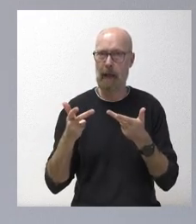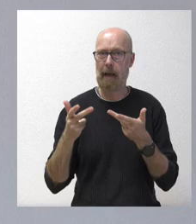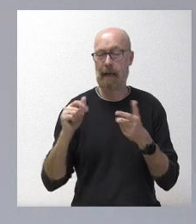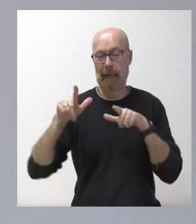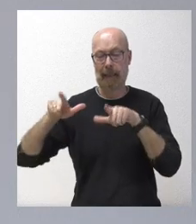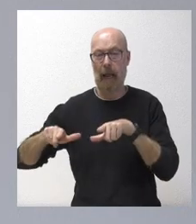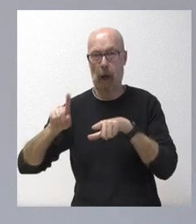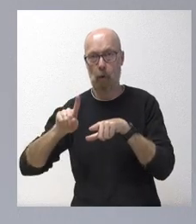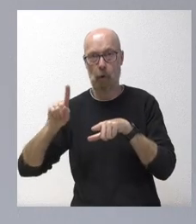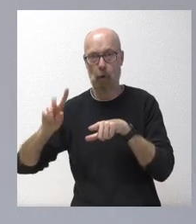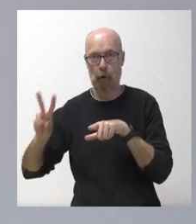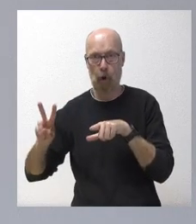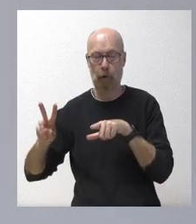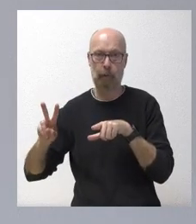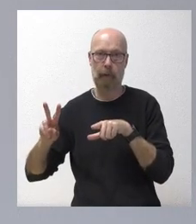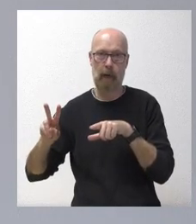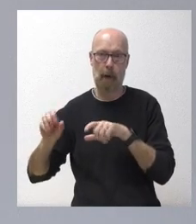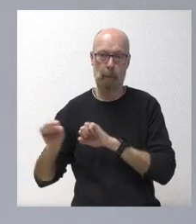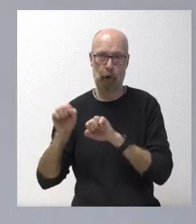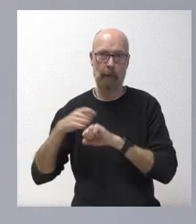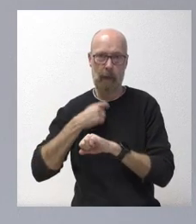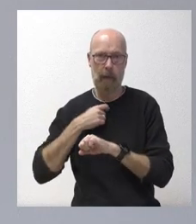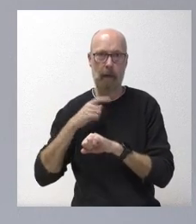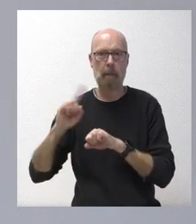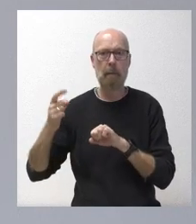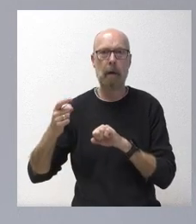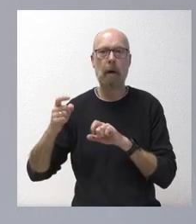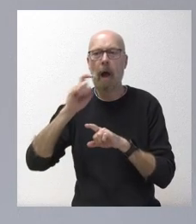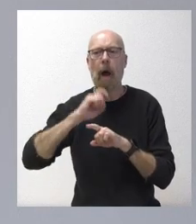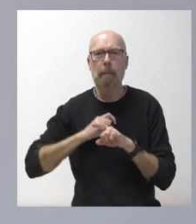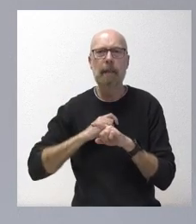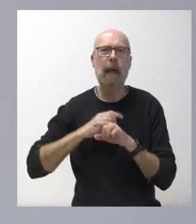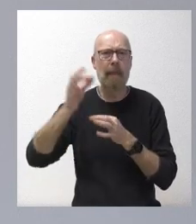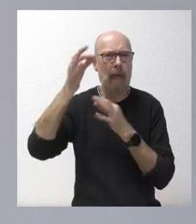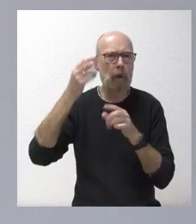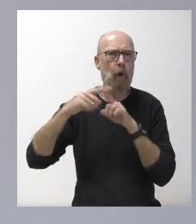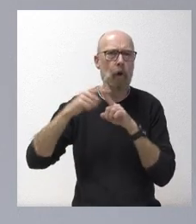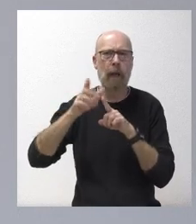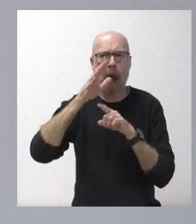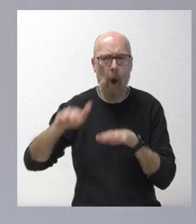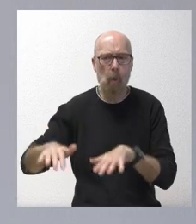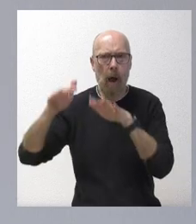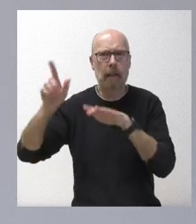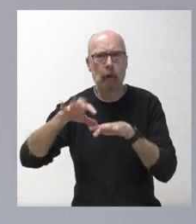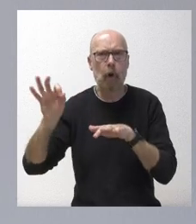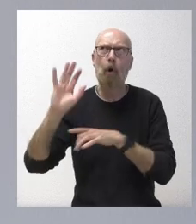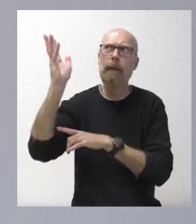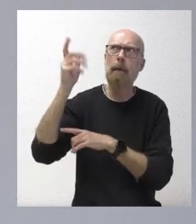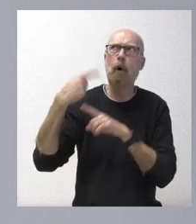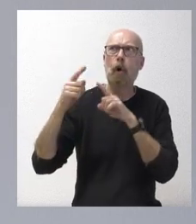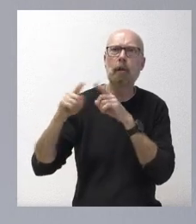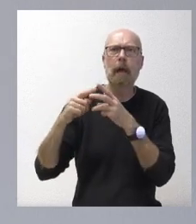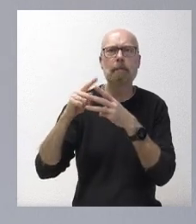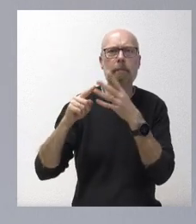112 del Agente de Protección Civil recibe los datos de las confederaciones hidrográficas de la Agencia de Meteorología sobre posibles